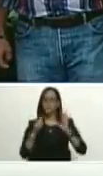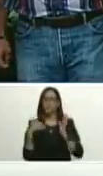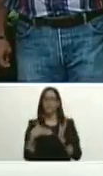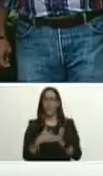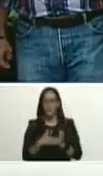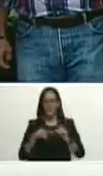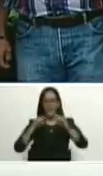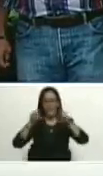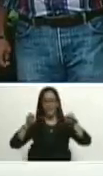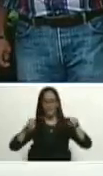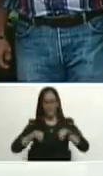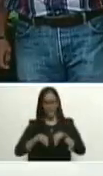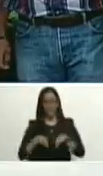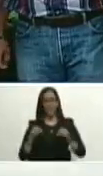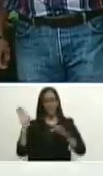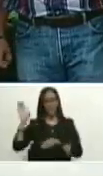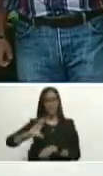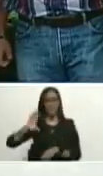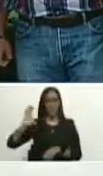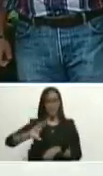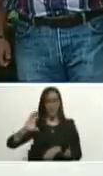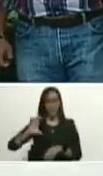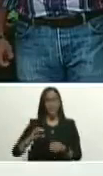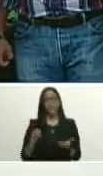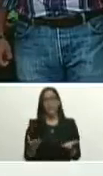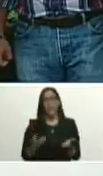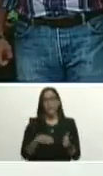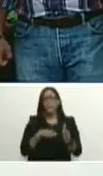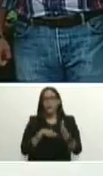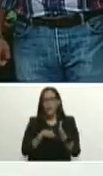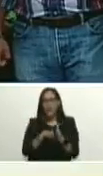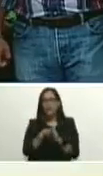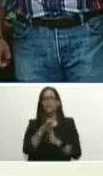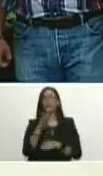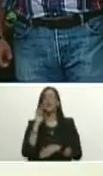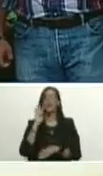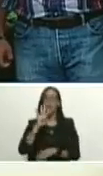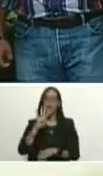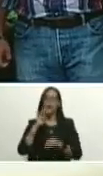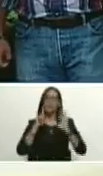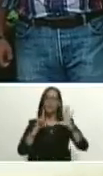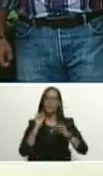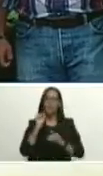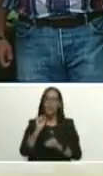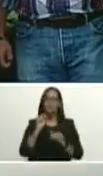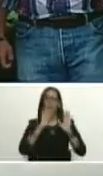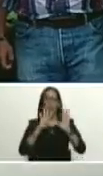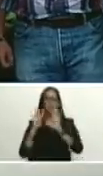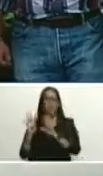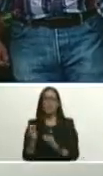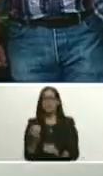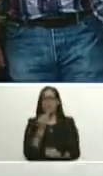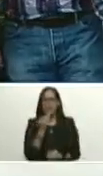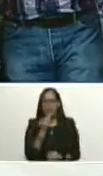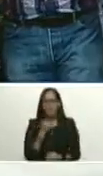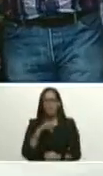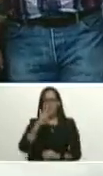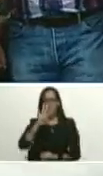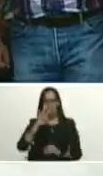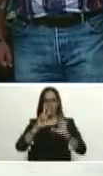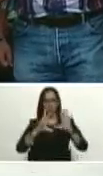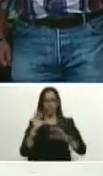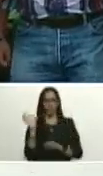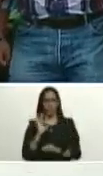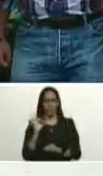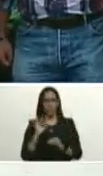hectáreas de cereales hemos crecido 47.99% casi un 48% en la